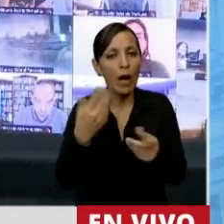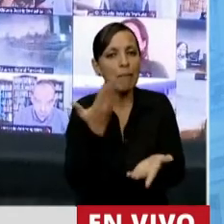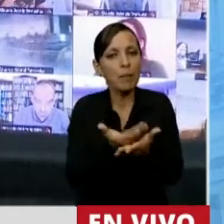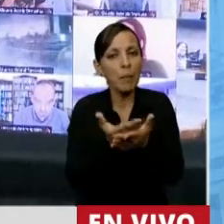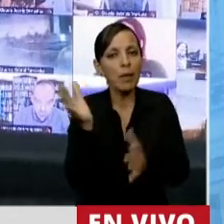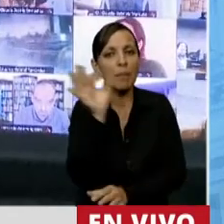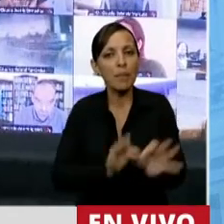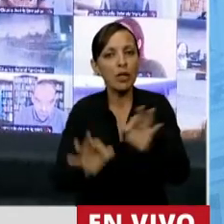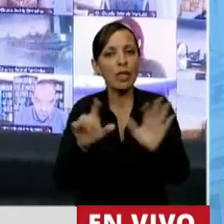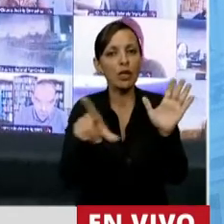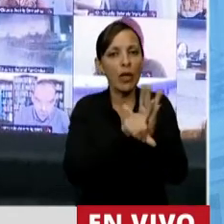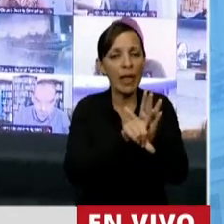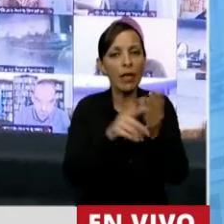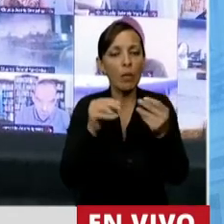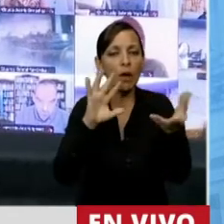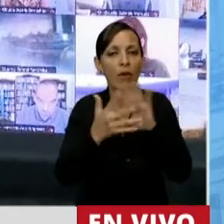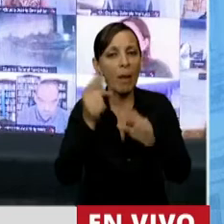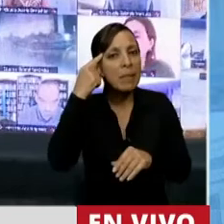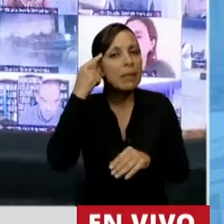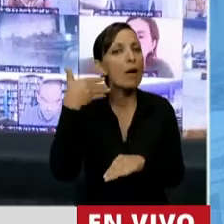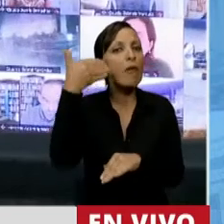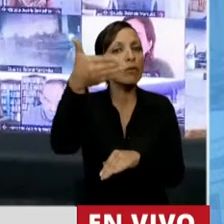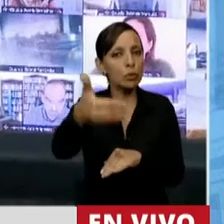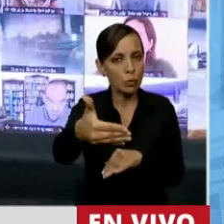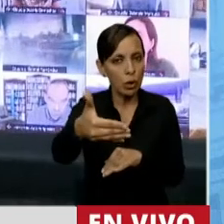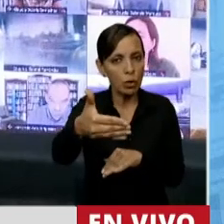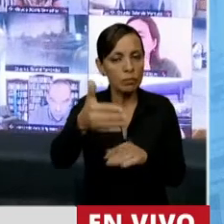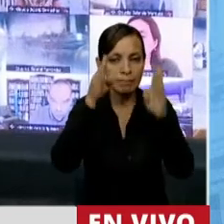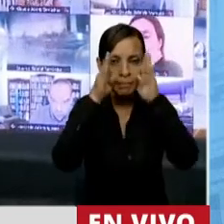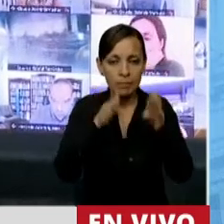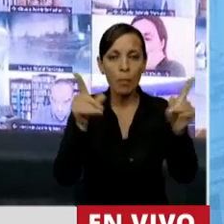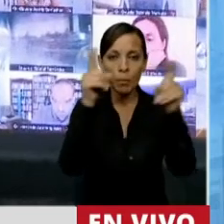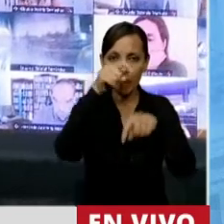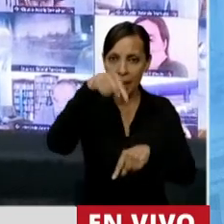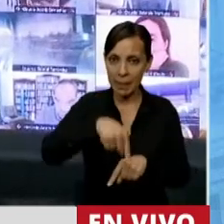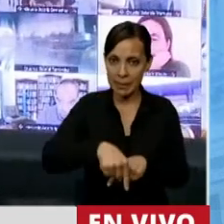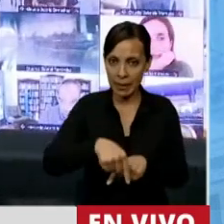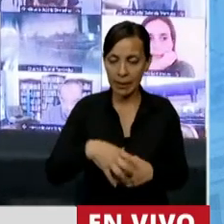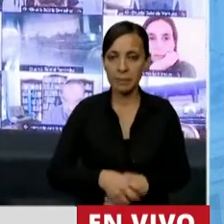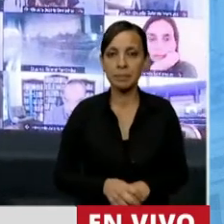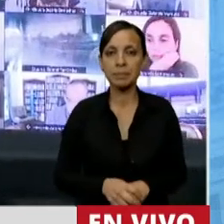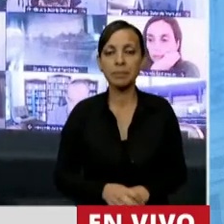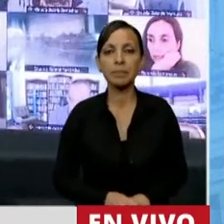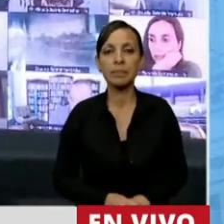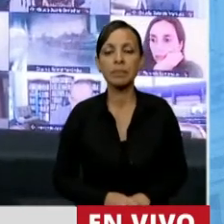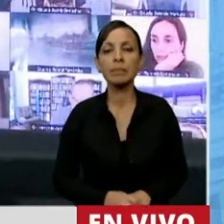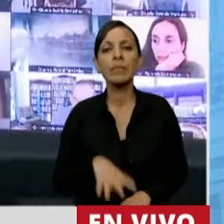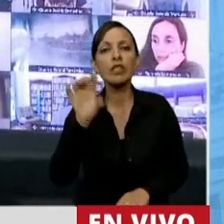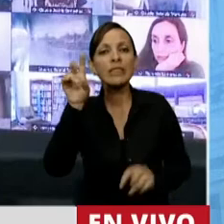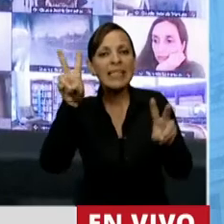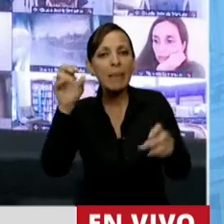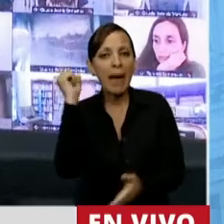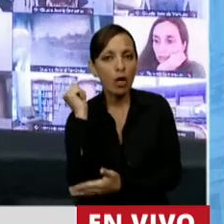proyectos de ley en una mirada de futuro atendiendo los problemas del presente. No sólo desde la cuestión